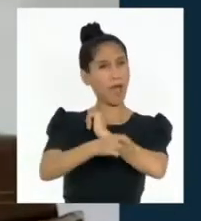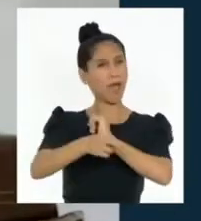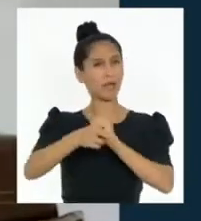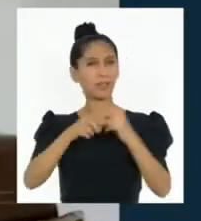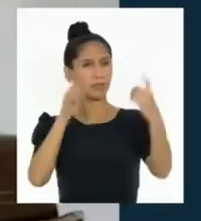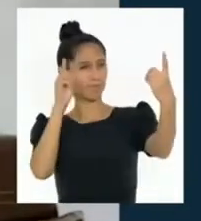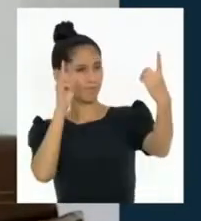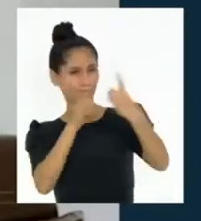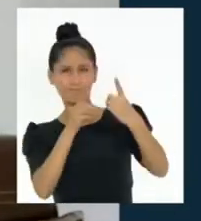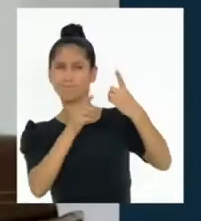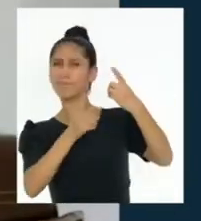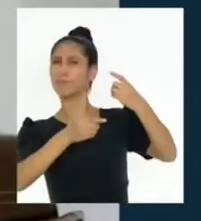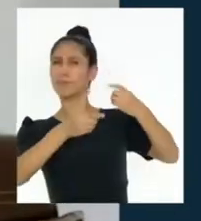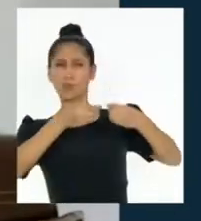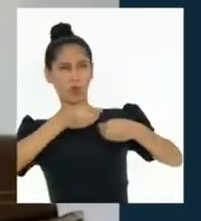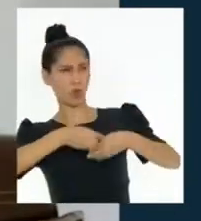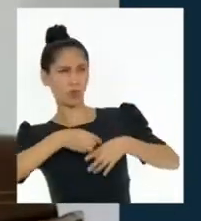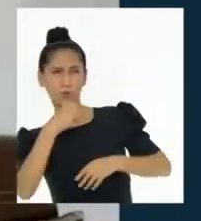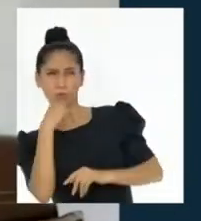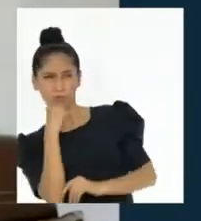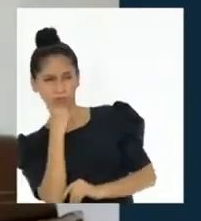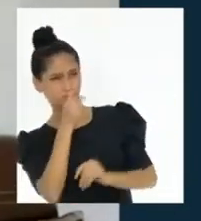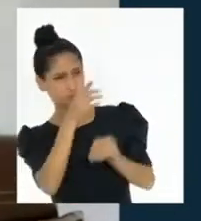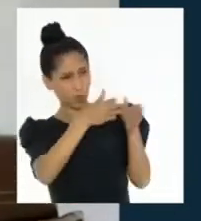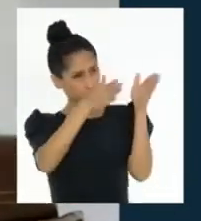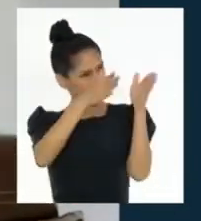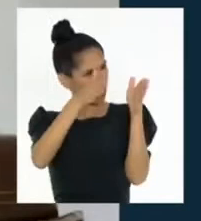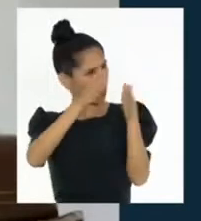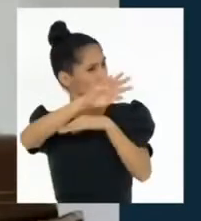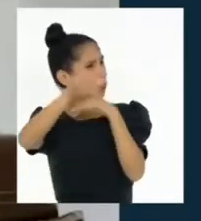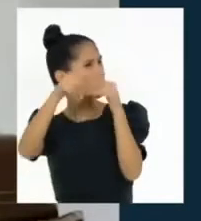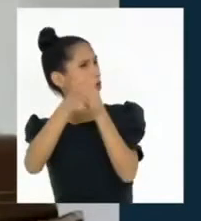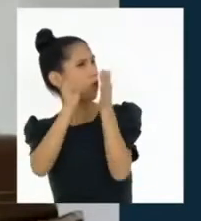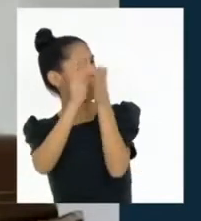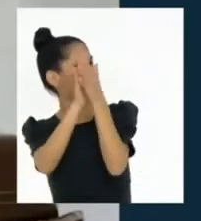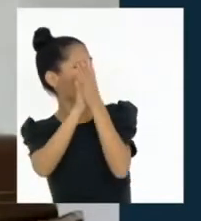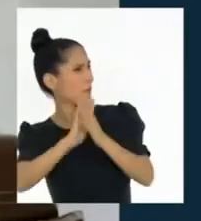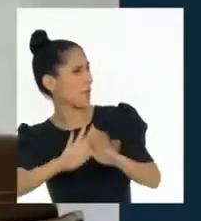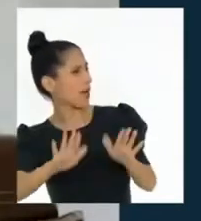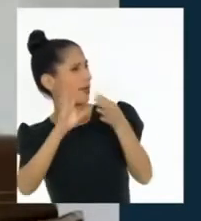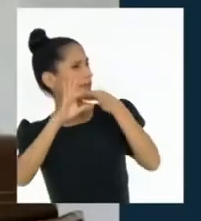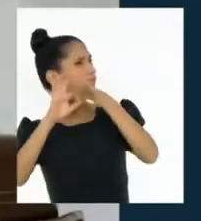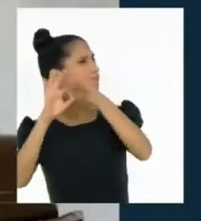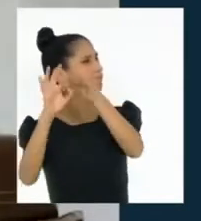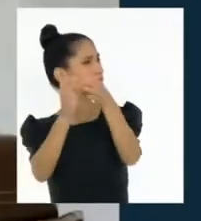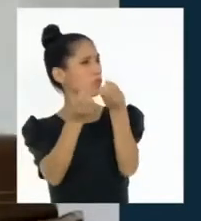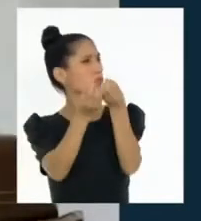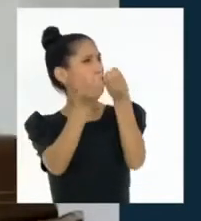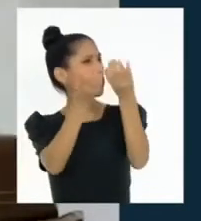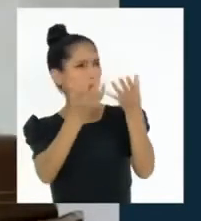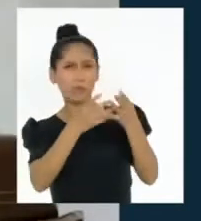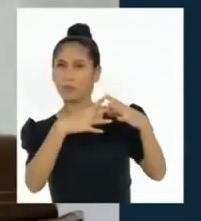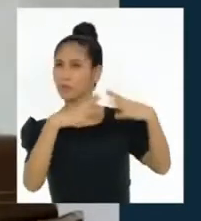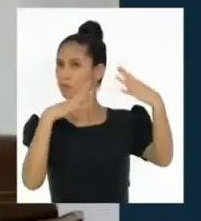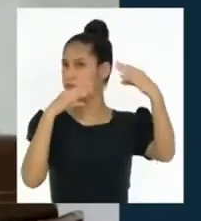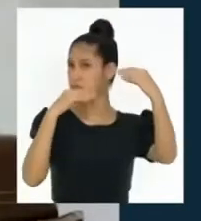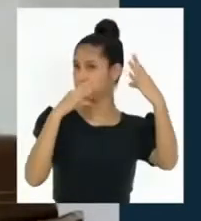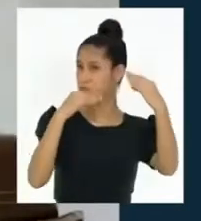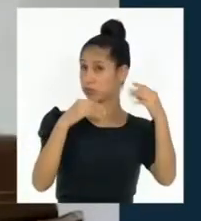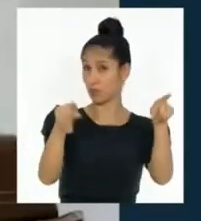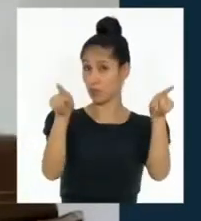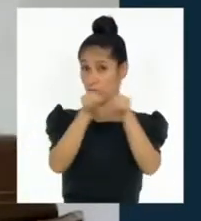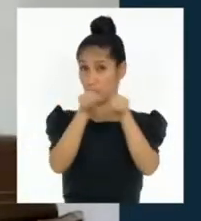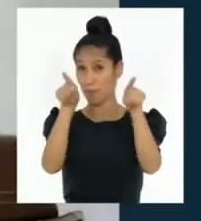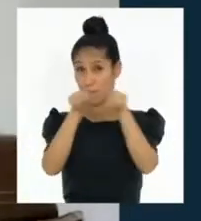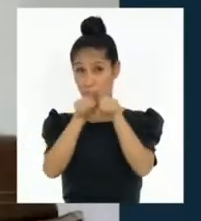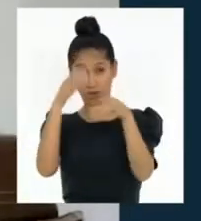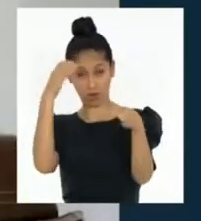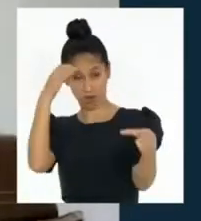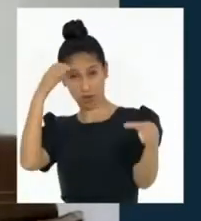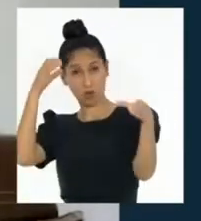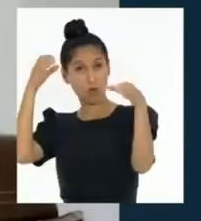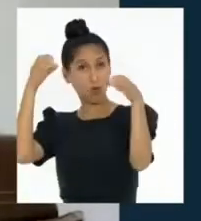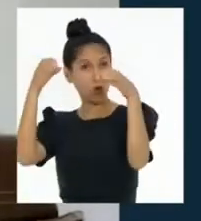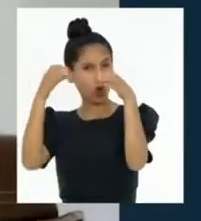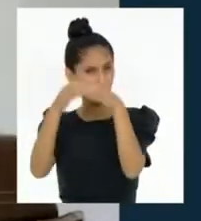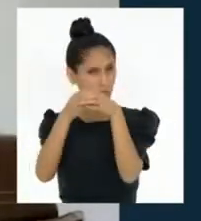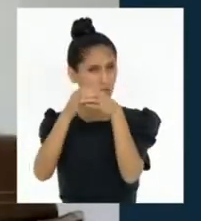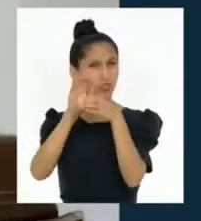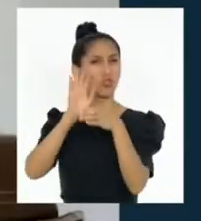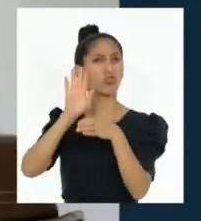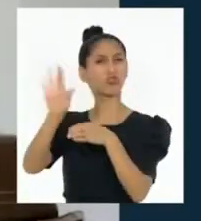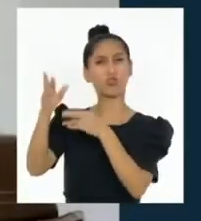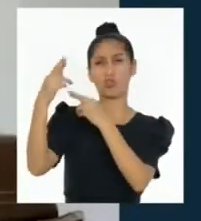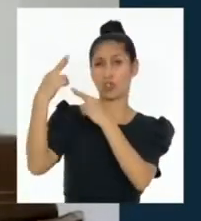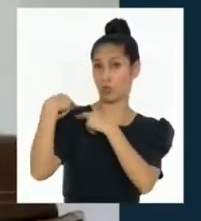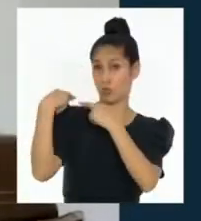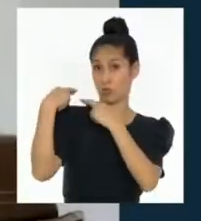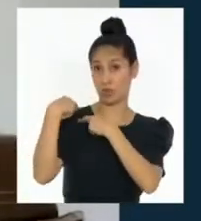relaciones extranjeras con arreglo a la Constitución. También el Congreso tiene la tarea de aprobar las leyes en